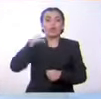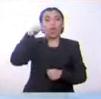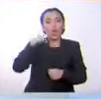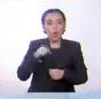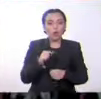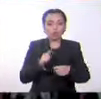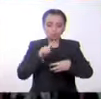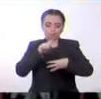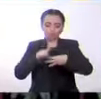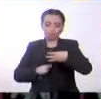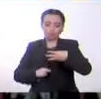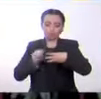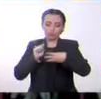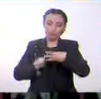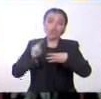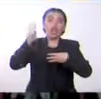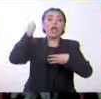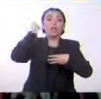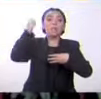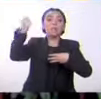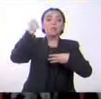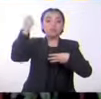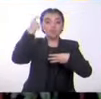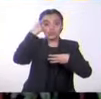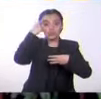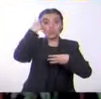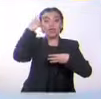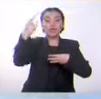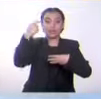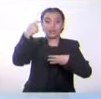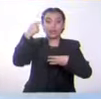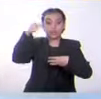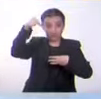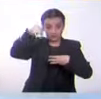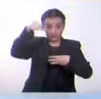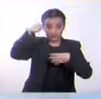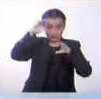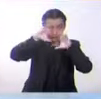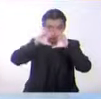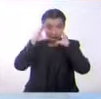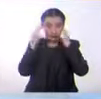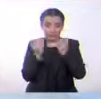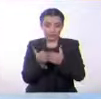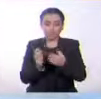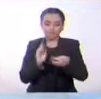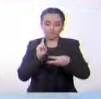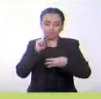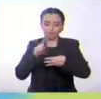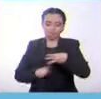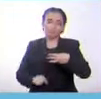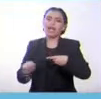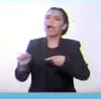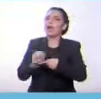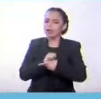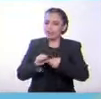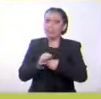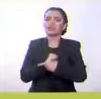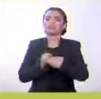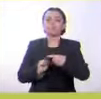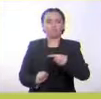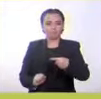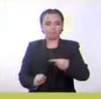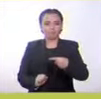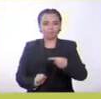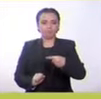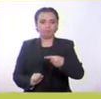principales sobre este video. Veamos cuáles son esos tres puntos. Hay